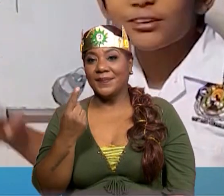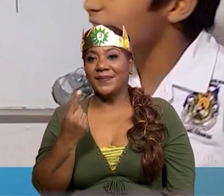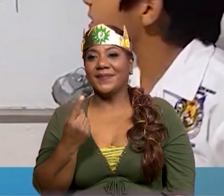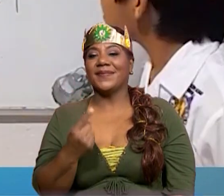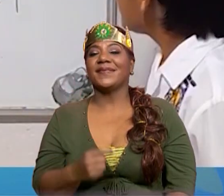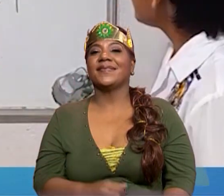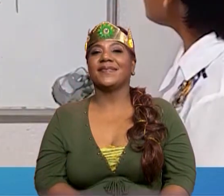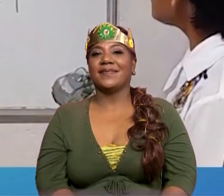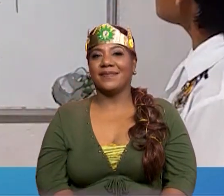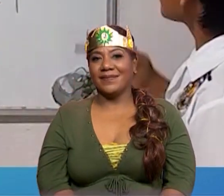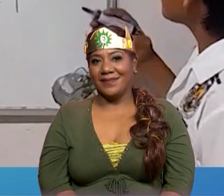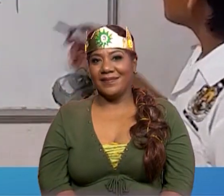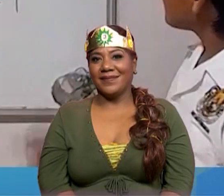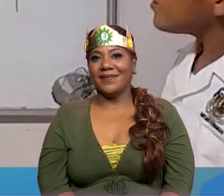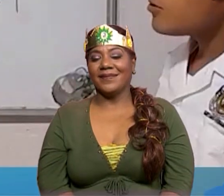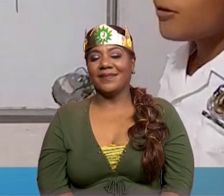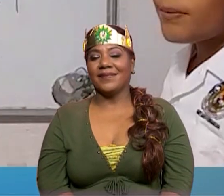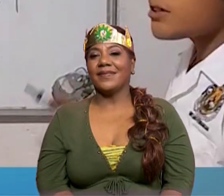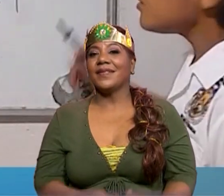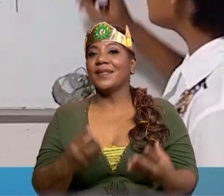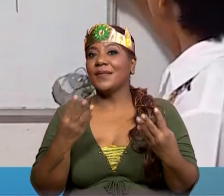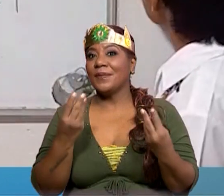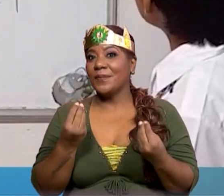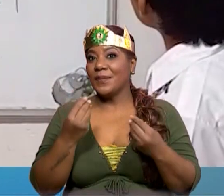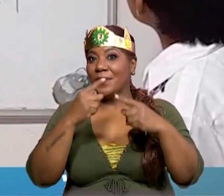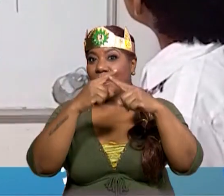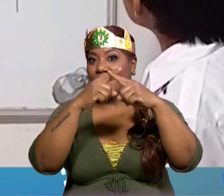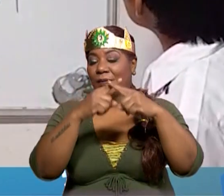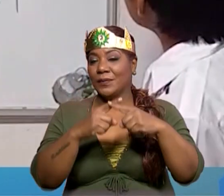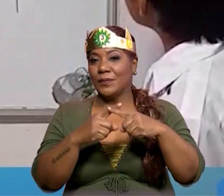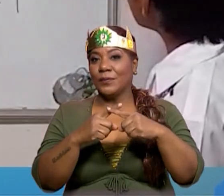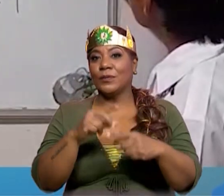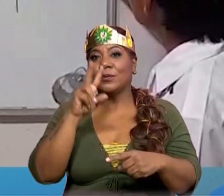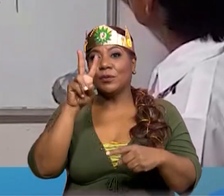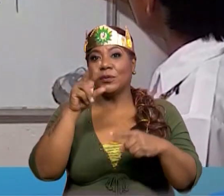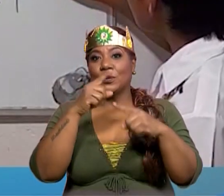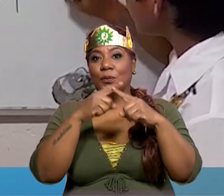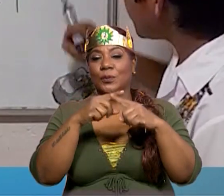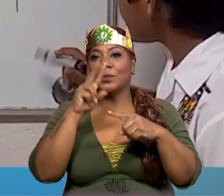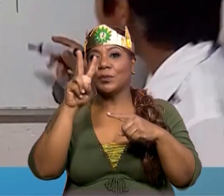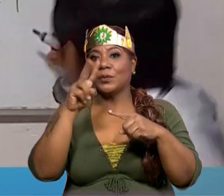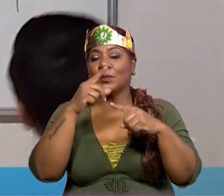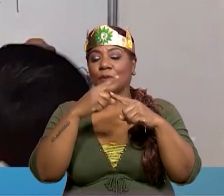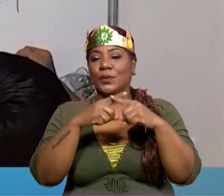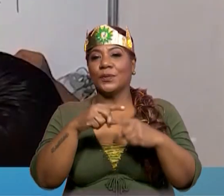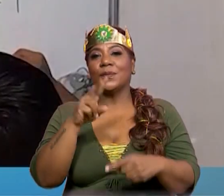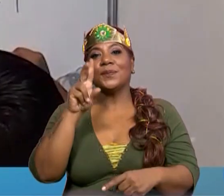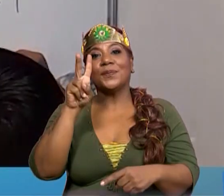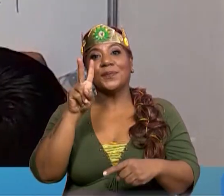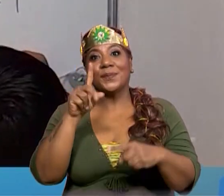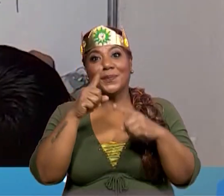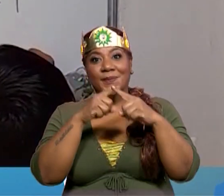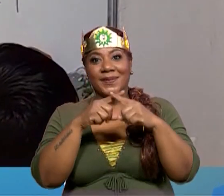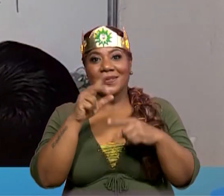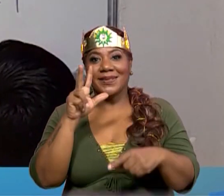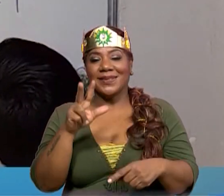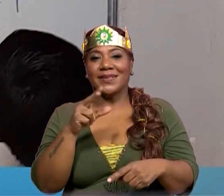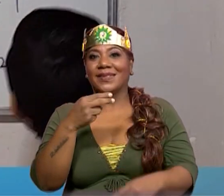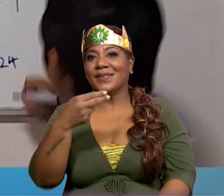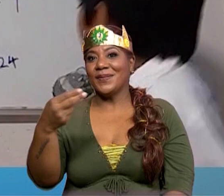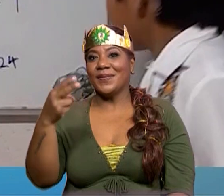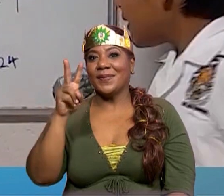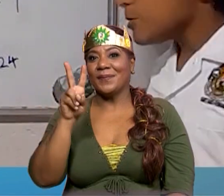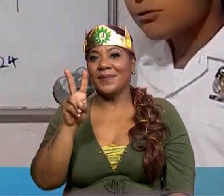número 3. Y ahora para comprobar nuestra operación multiplicamos 2 por 2 por 2 por 3 que nos dan 24.